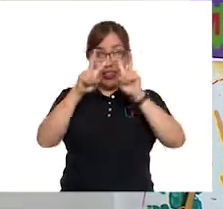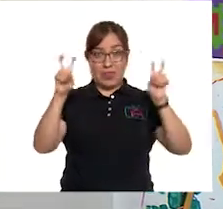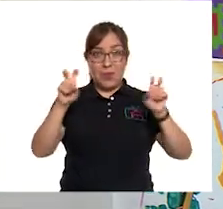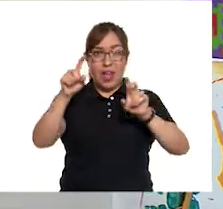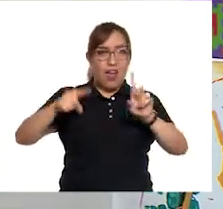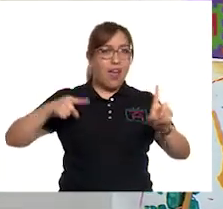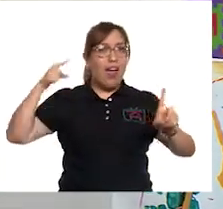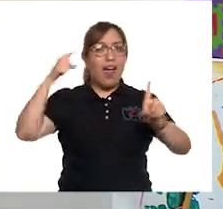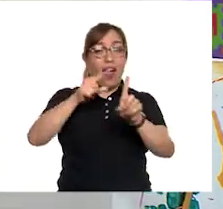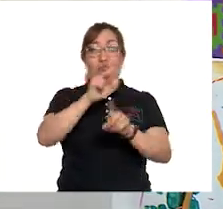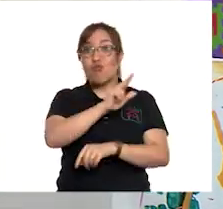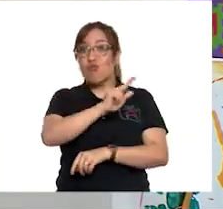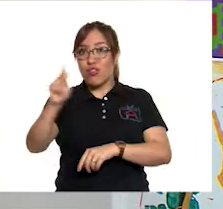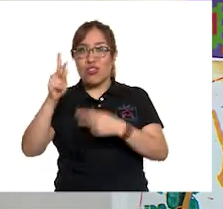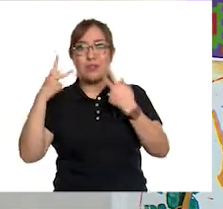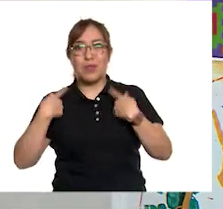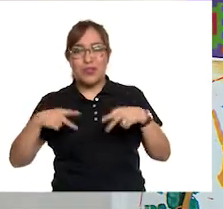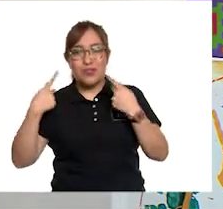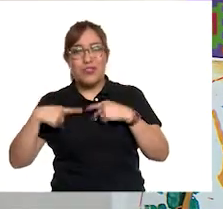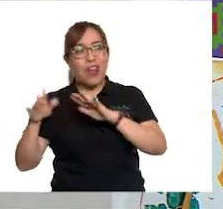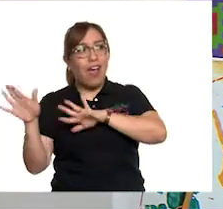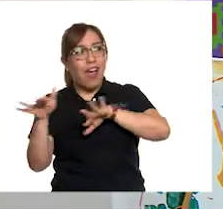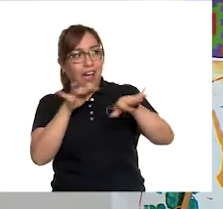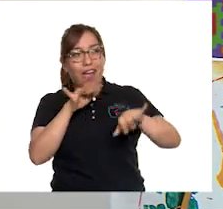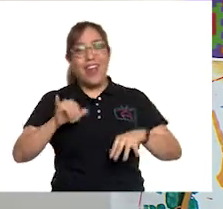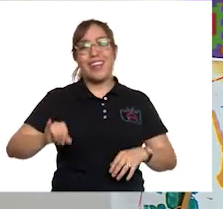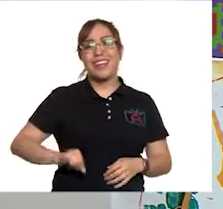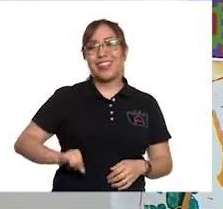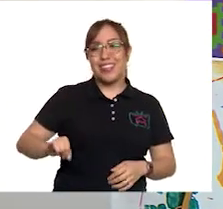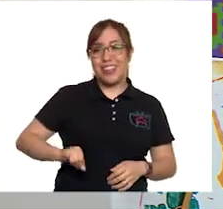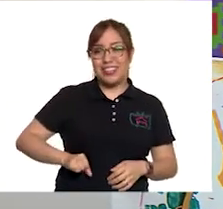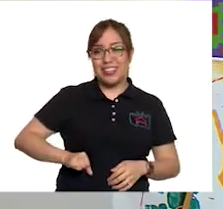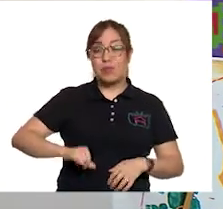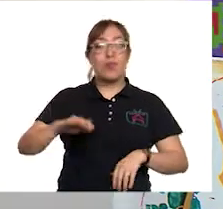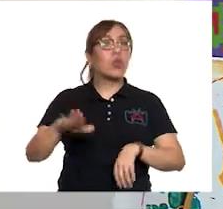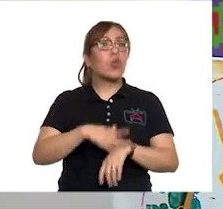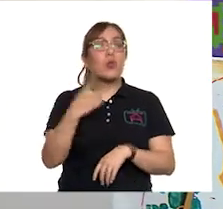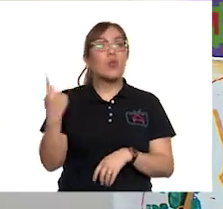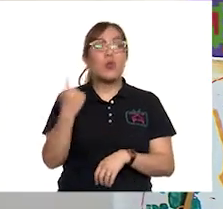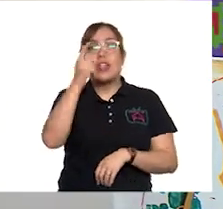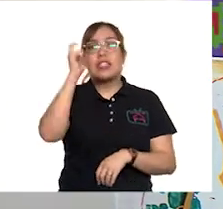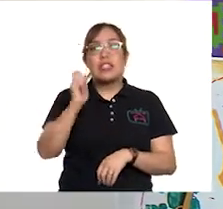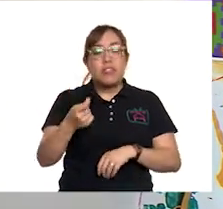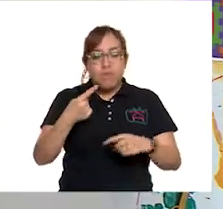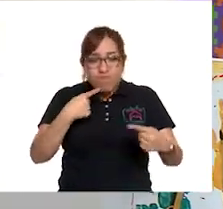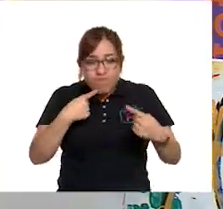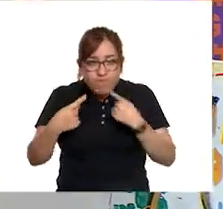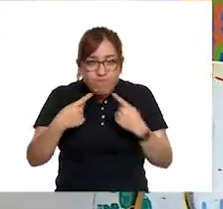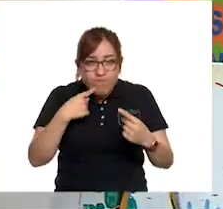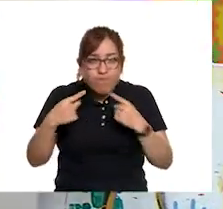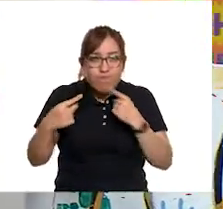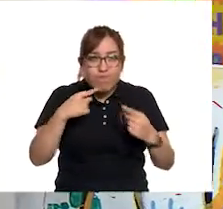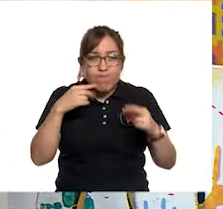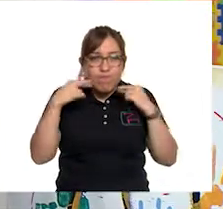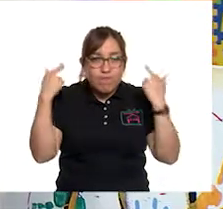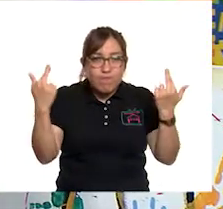personas y no solo a las niñas y los niños de tercero, porque habla de organización y de necesidades comunes.